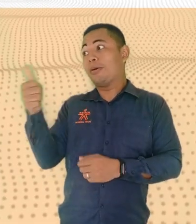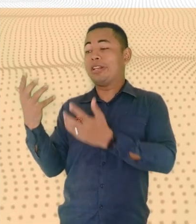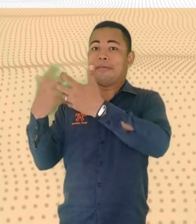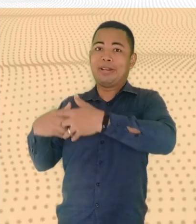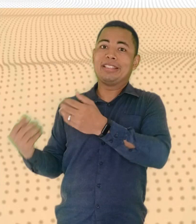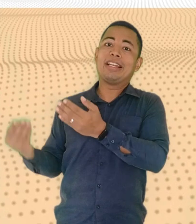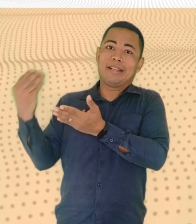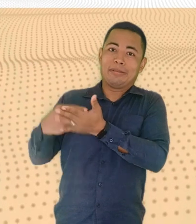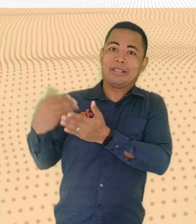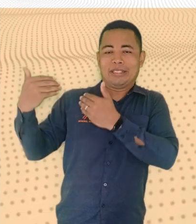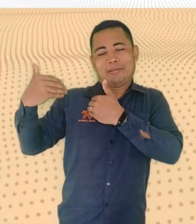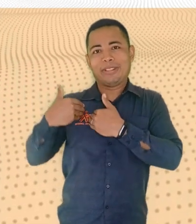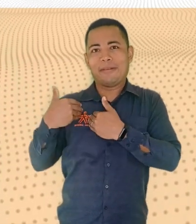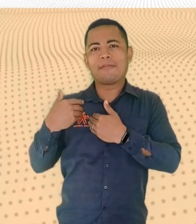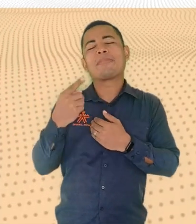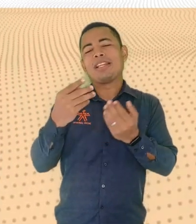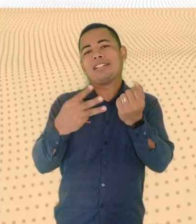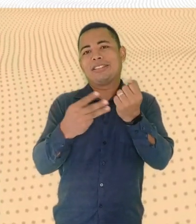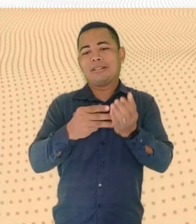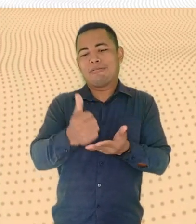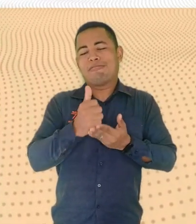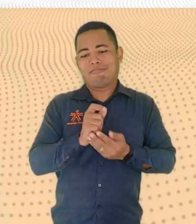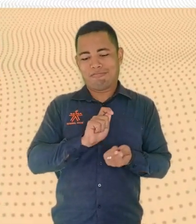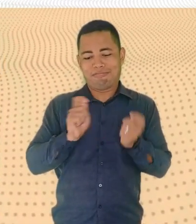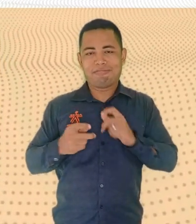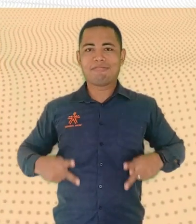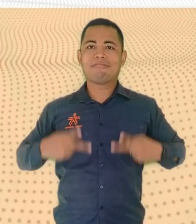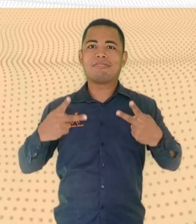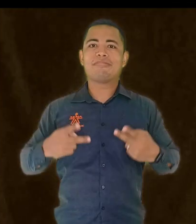empresa aseguradora de Cincelejo, el SENA transformó mi vida.